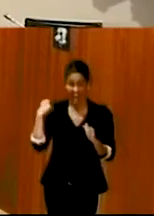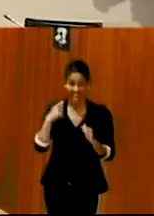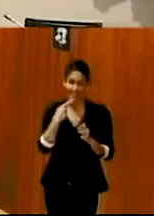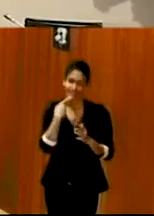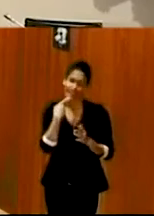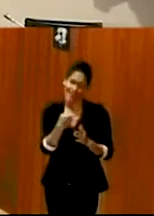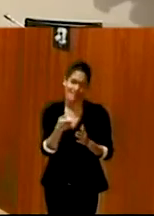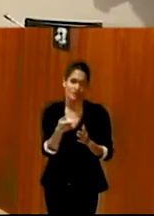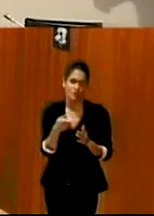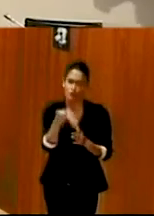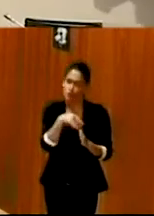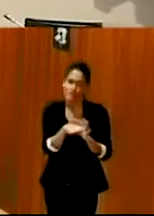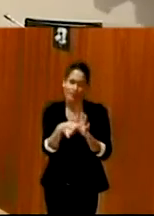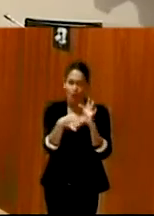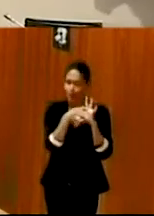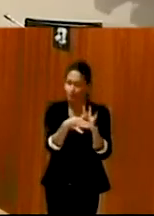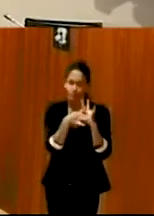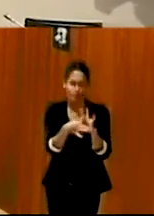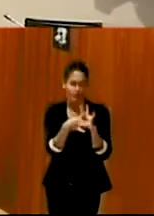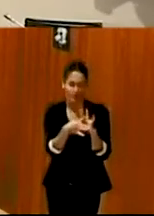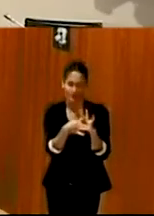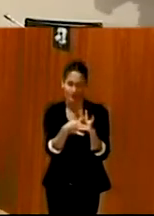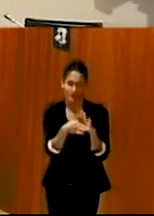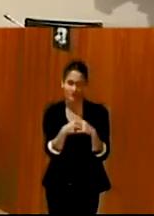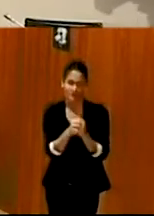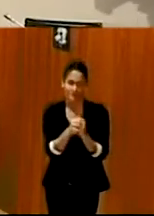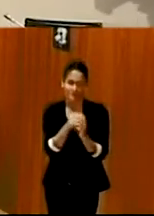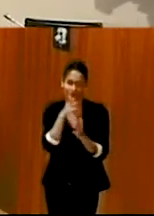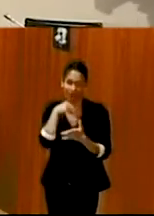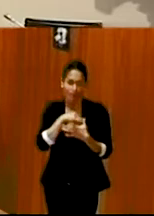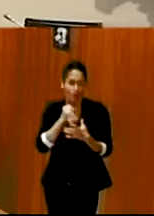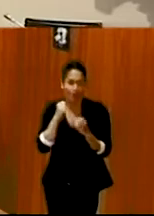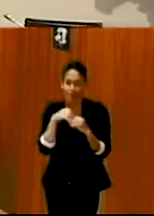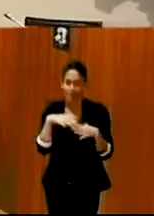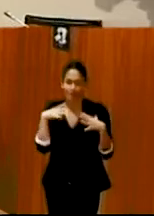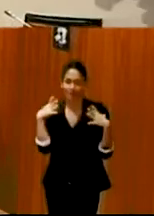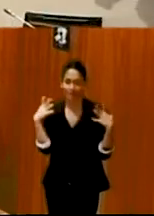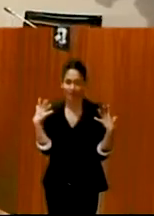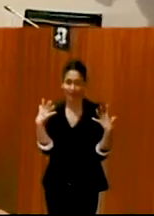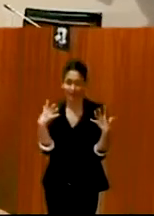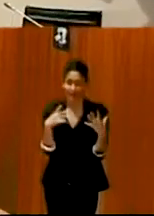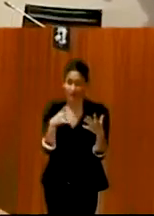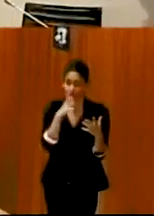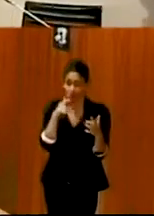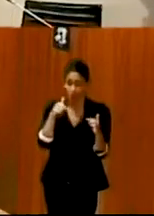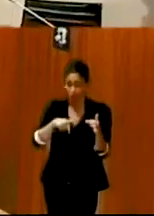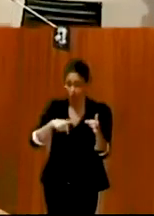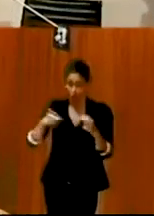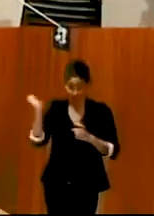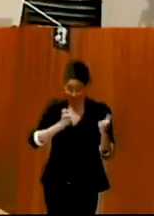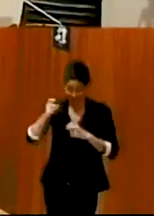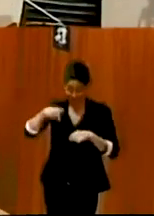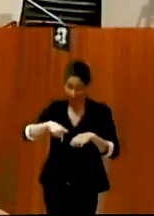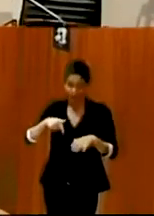conectados. La magia que tenemos hoy en día es que lo mismo que estamos aquí y otras muchas personas nos están